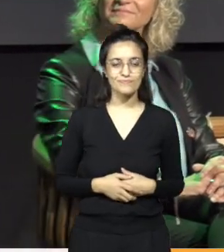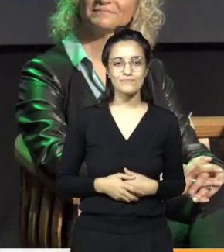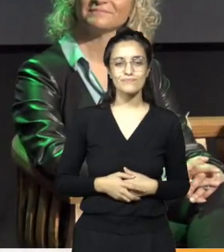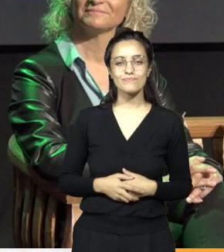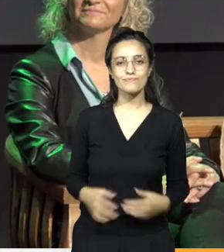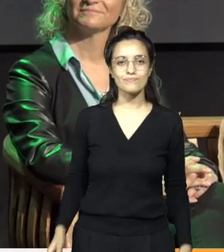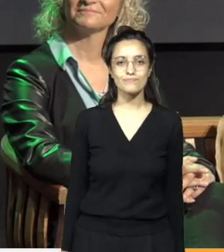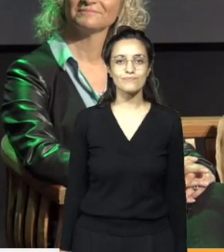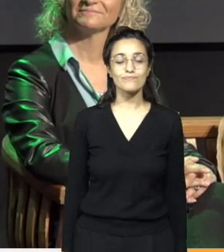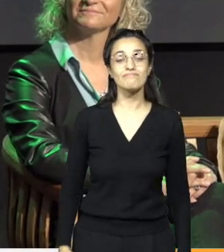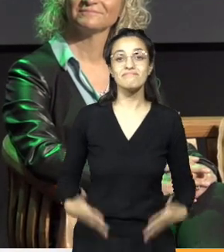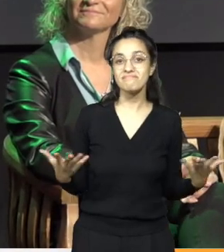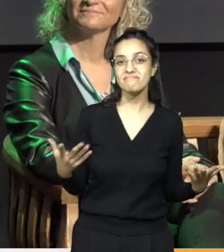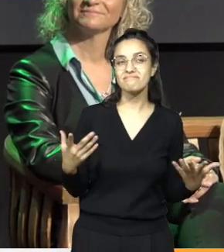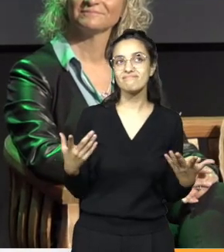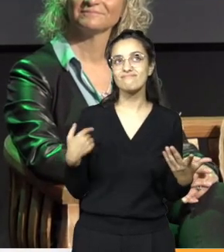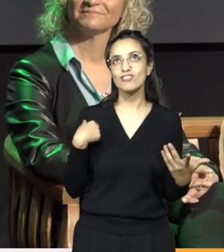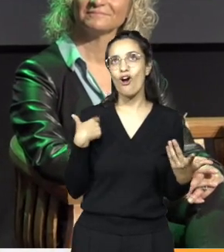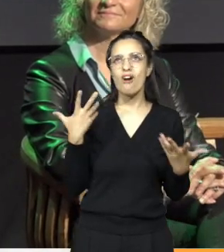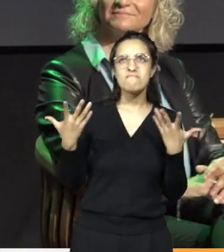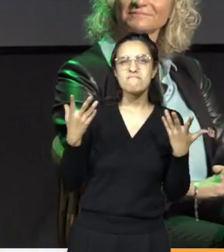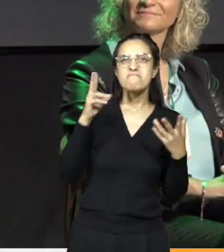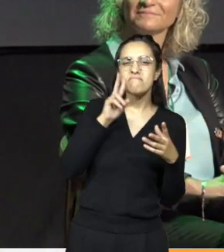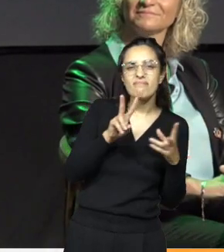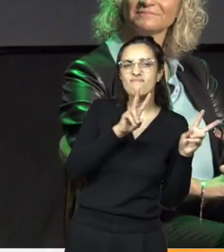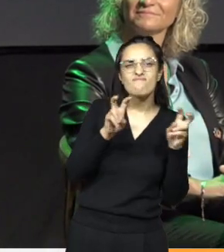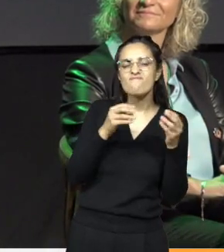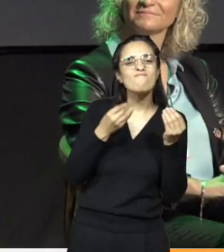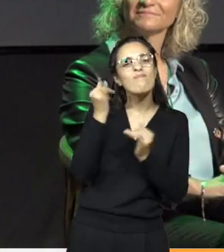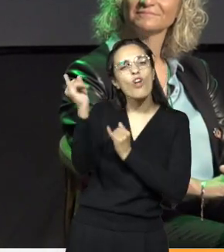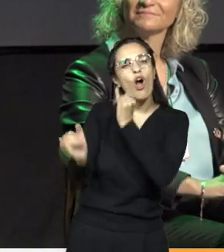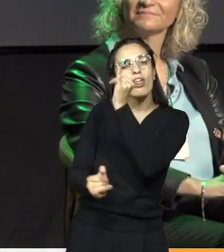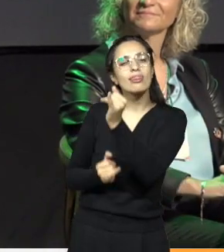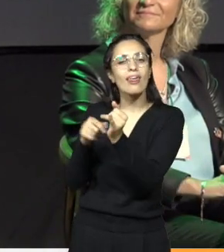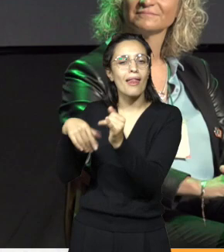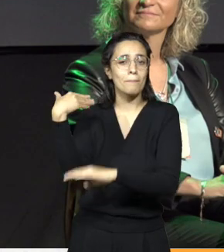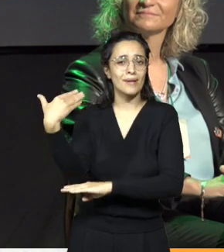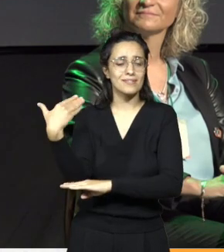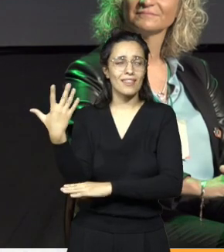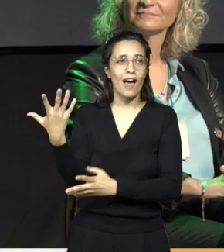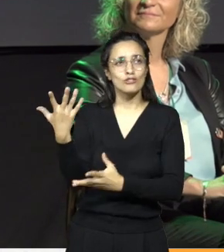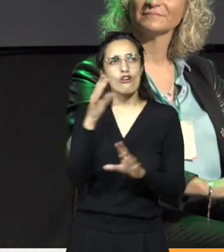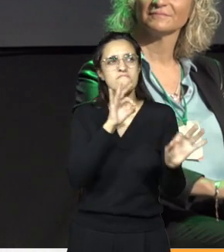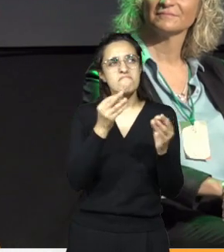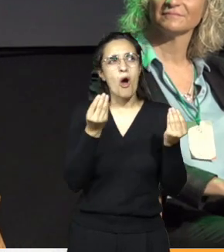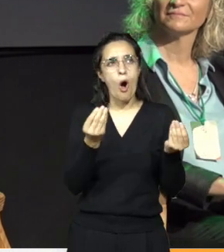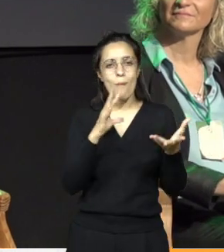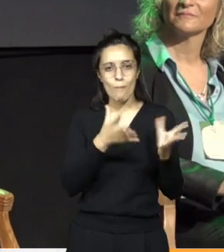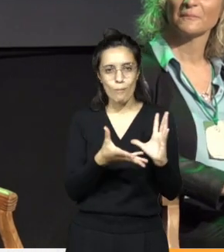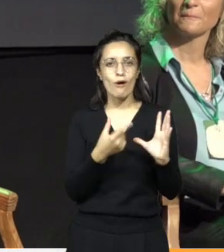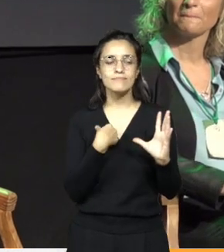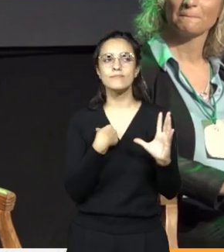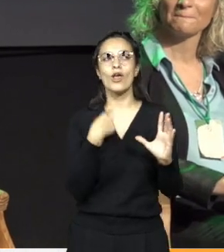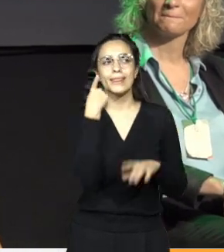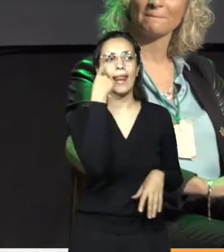momento de elegir qué contarles o sobre qué hablarles en mi presentación, tuve en cuenta que, bueno, que a